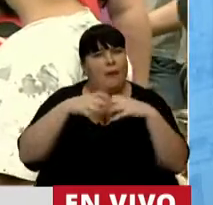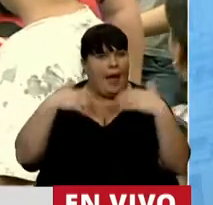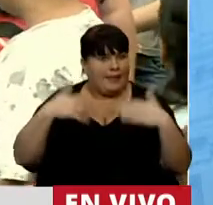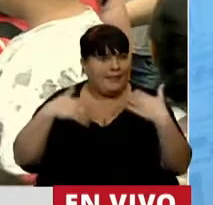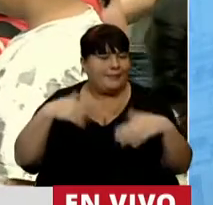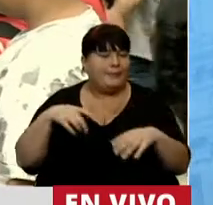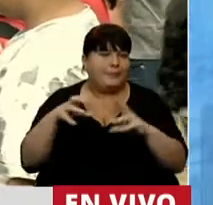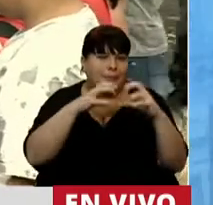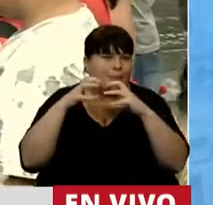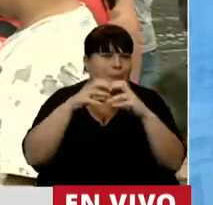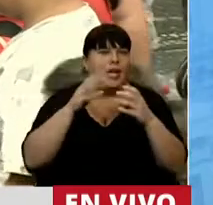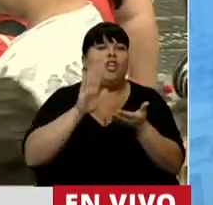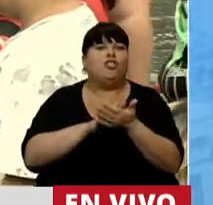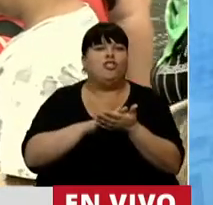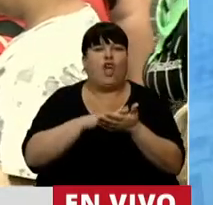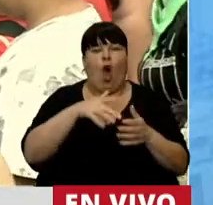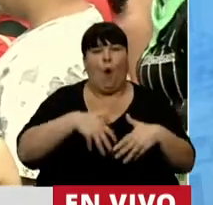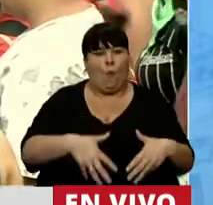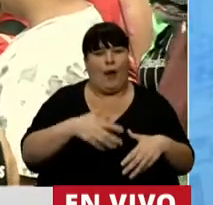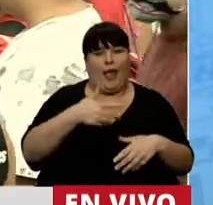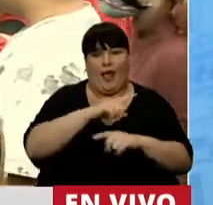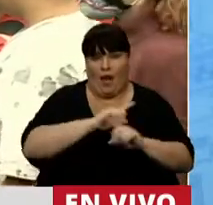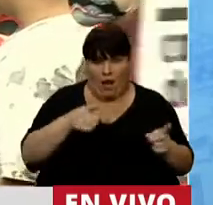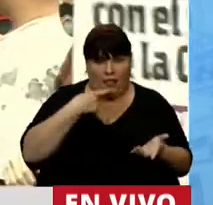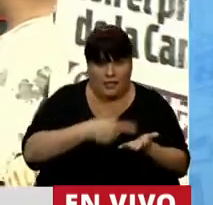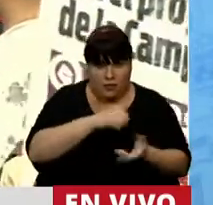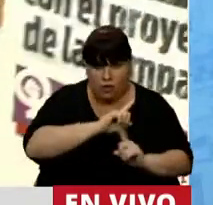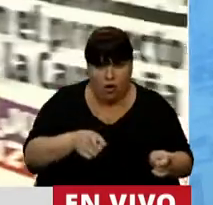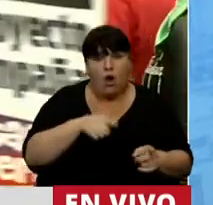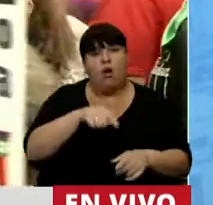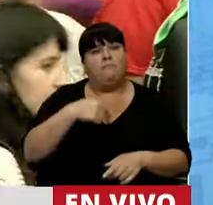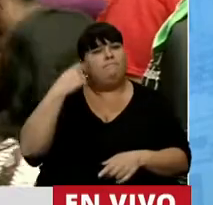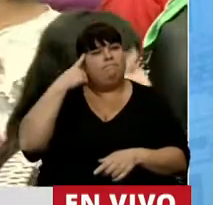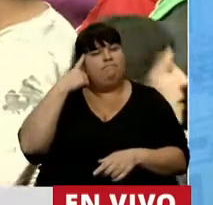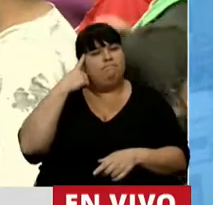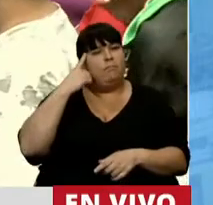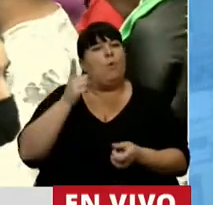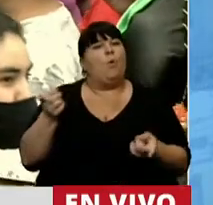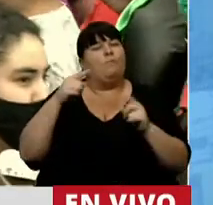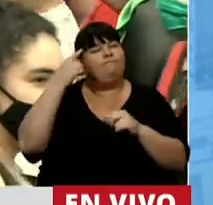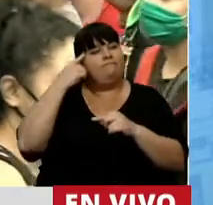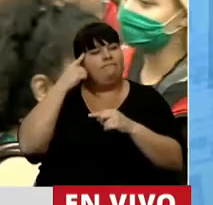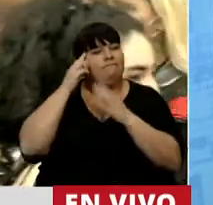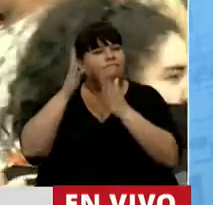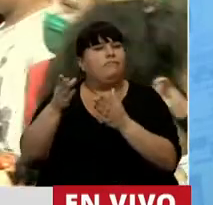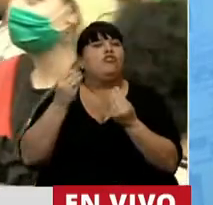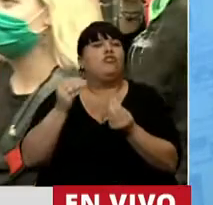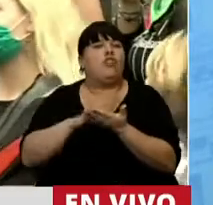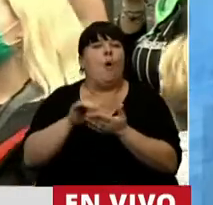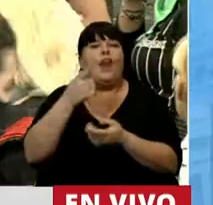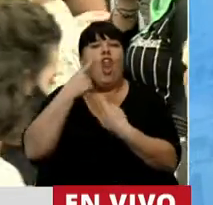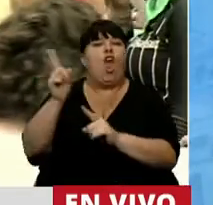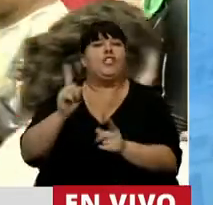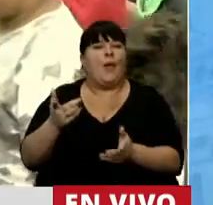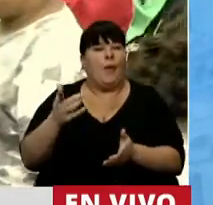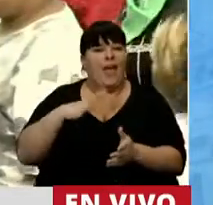intenso de la interrupción voluntaria del embarazo, un lado, de este proyecto, creo que nos ha vuelto a la mirada hacia lo que no se ve,